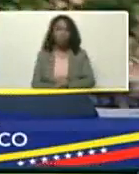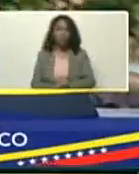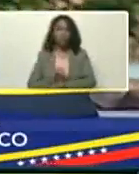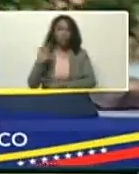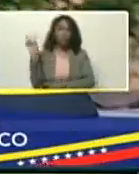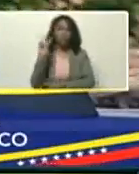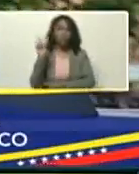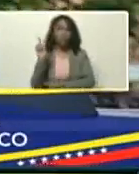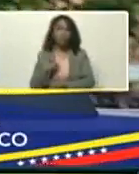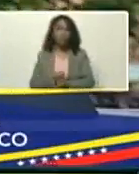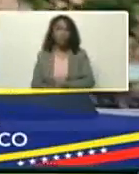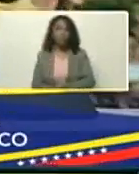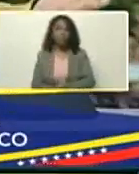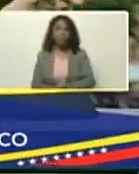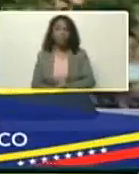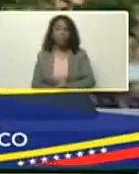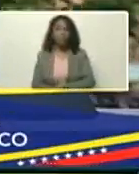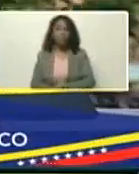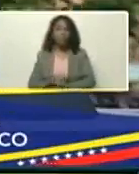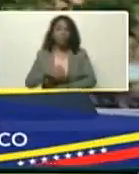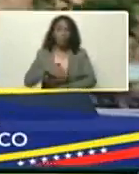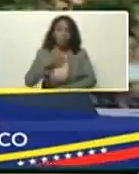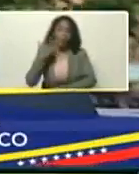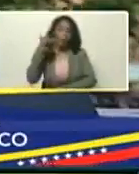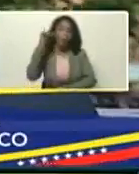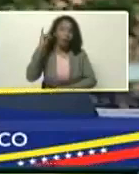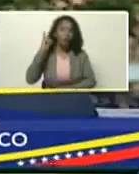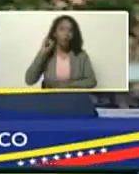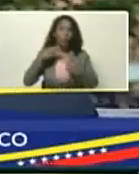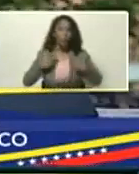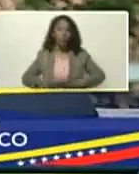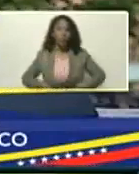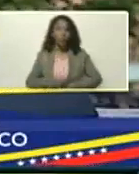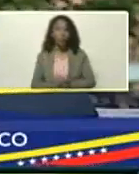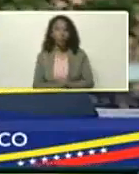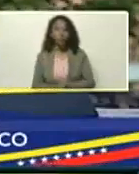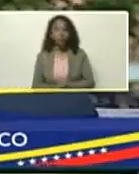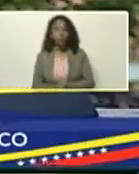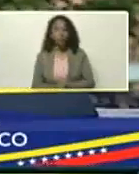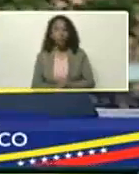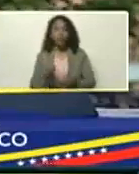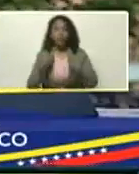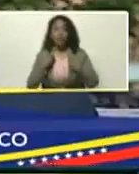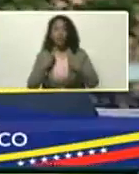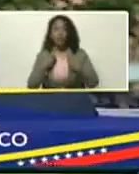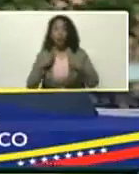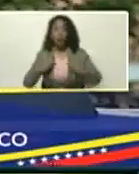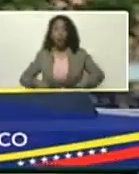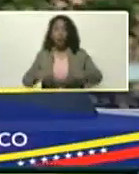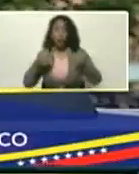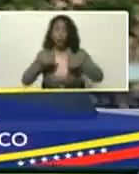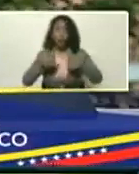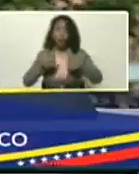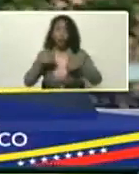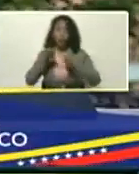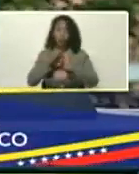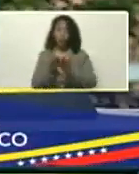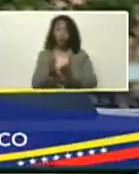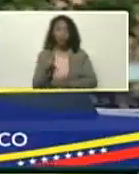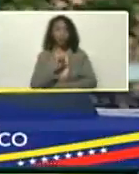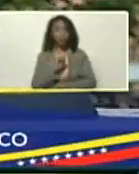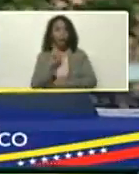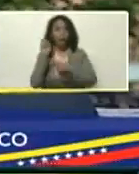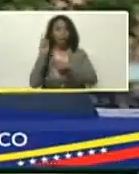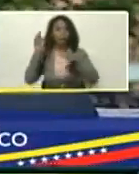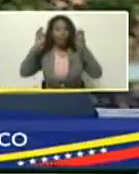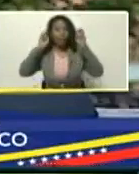Venezuela, puede existir, humanidad, sin vida, humana en el planeta, no, entonces, este